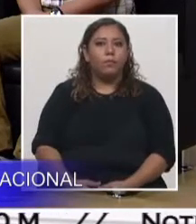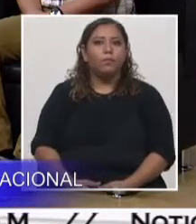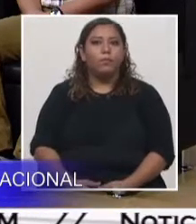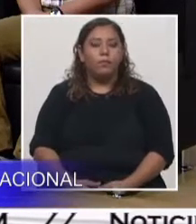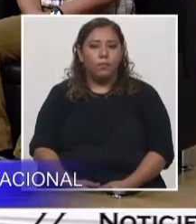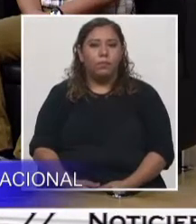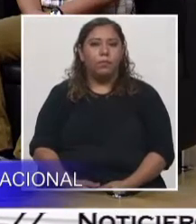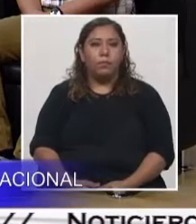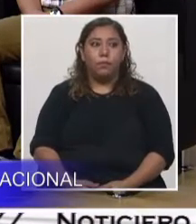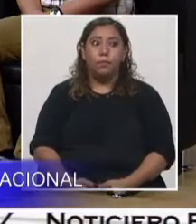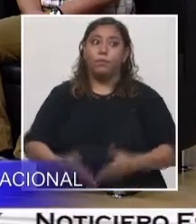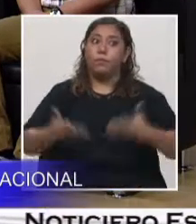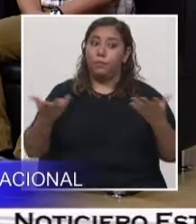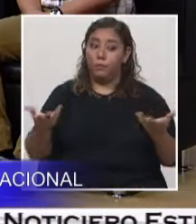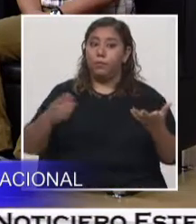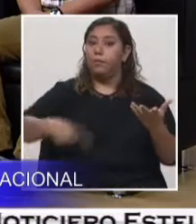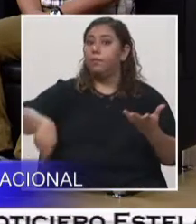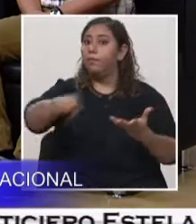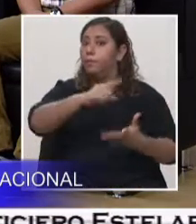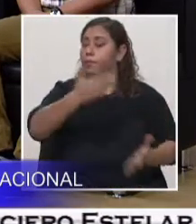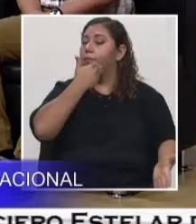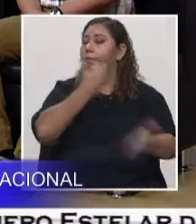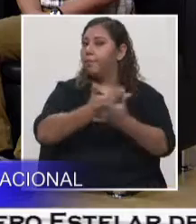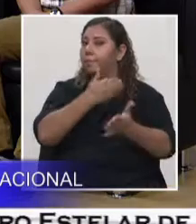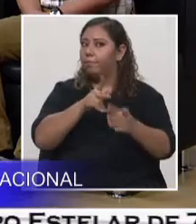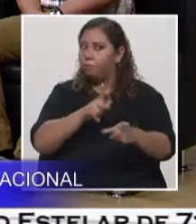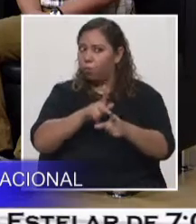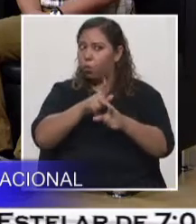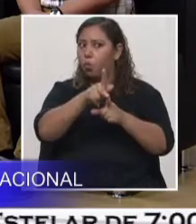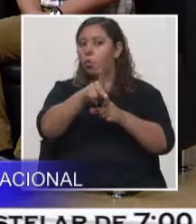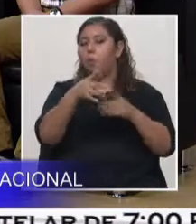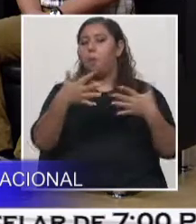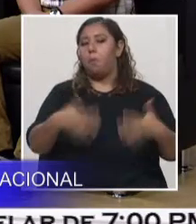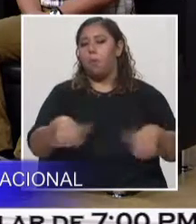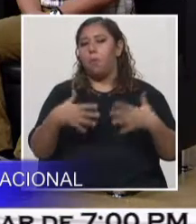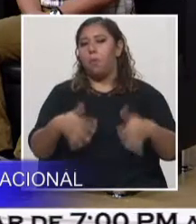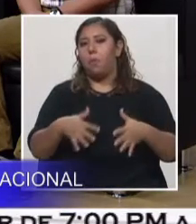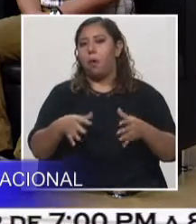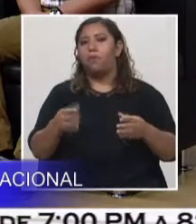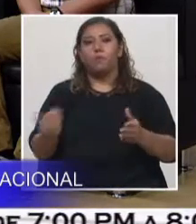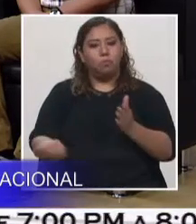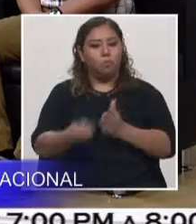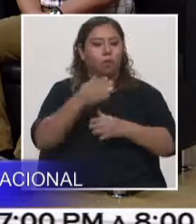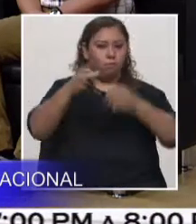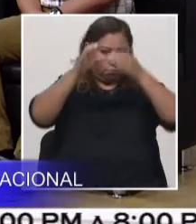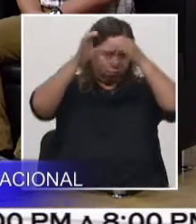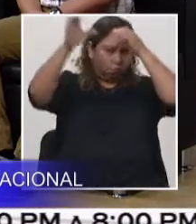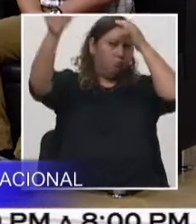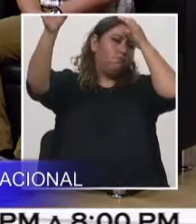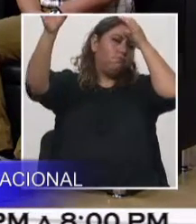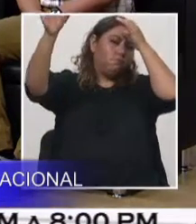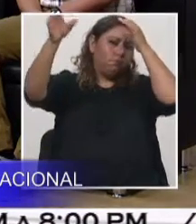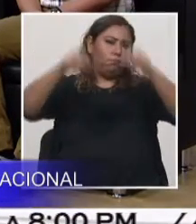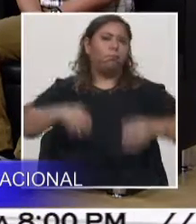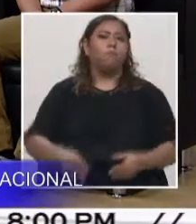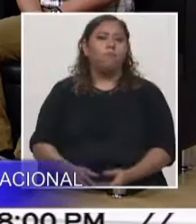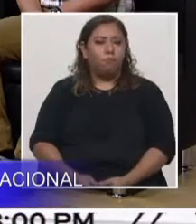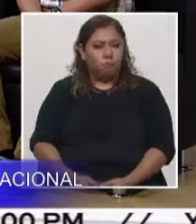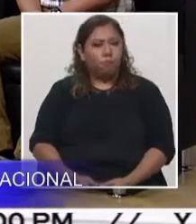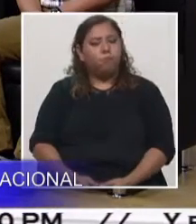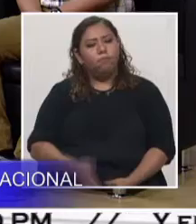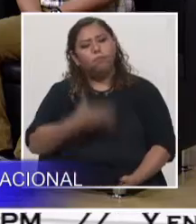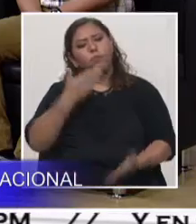empírica, sino a nivel ya profesional con conocimientos de la academia y aplicarlos todo esto?